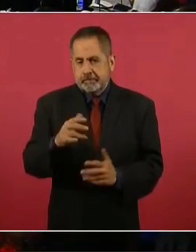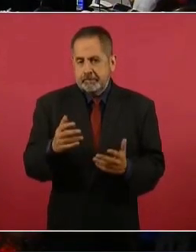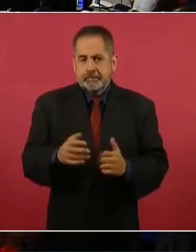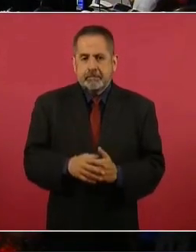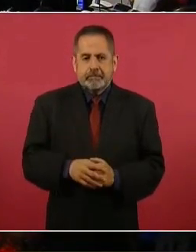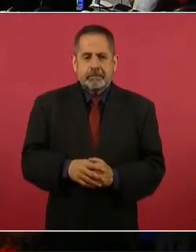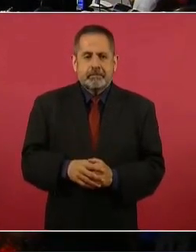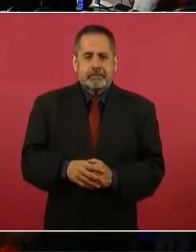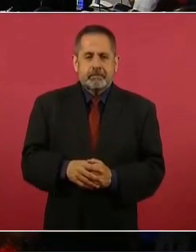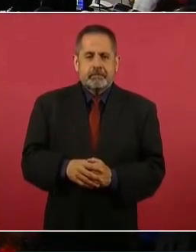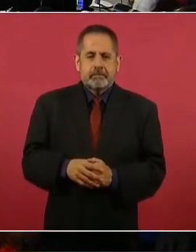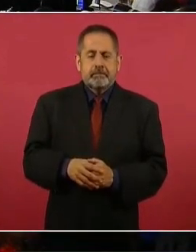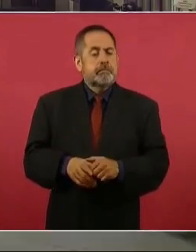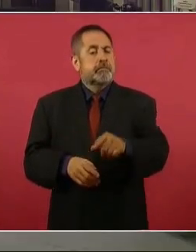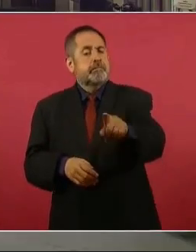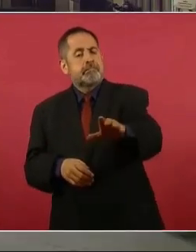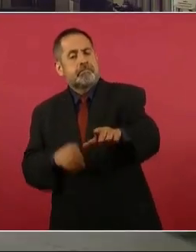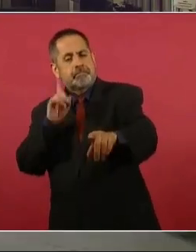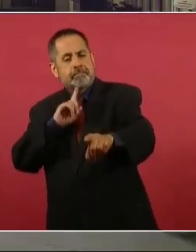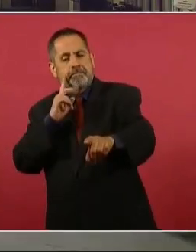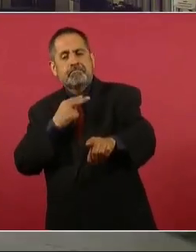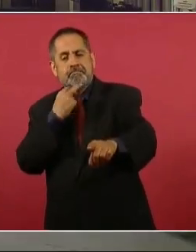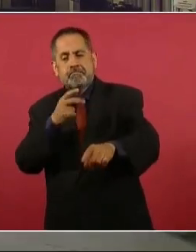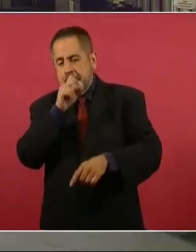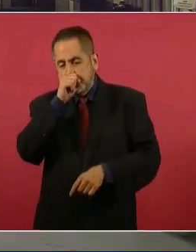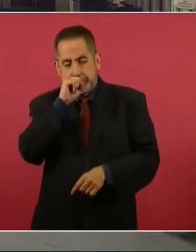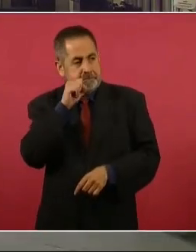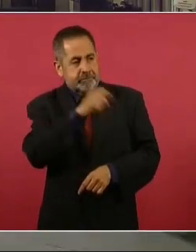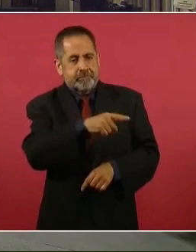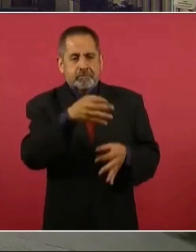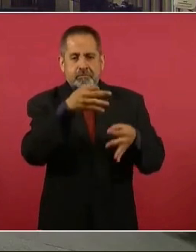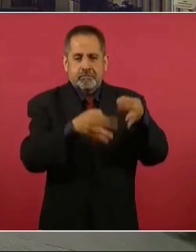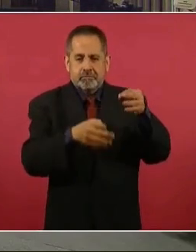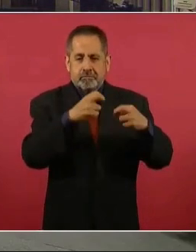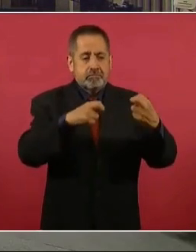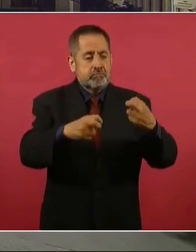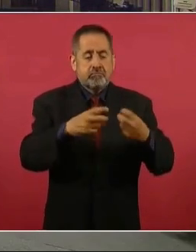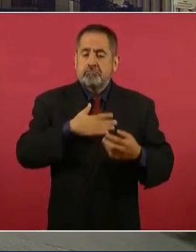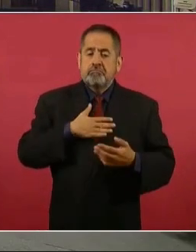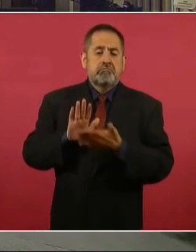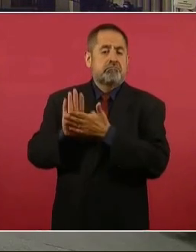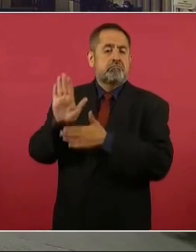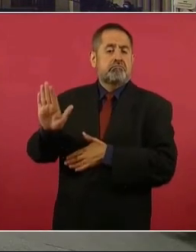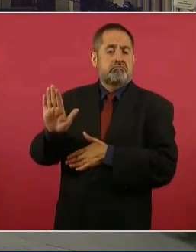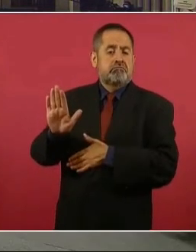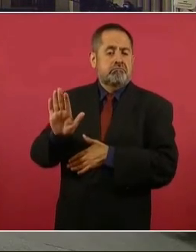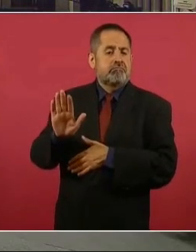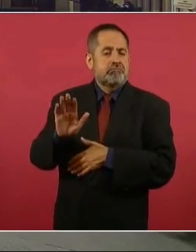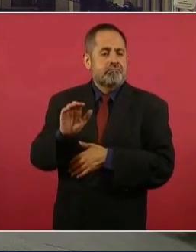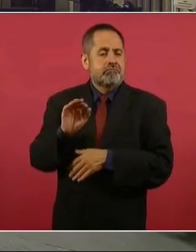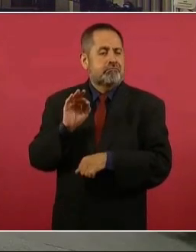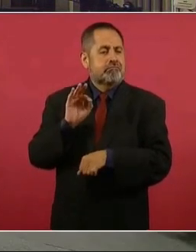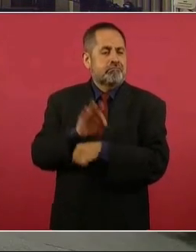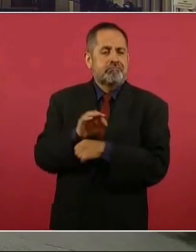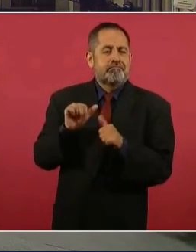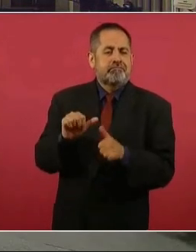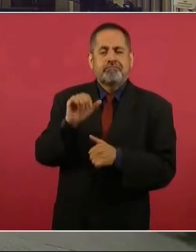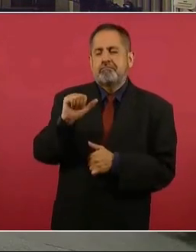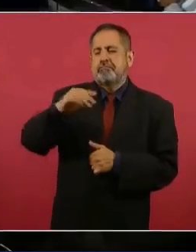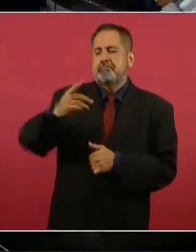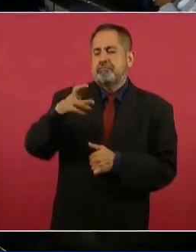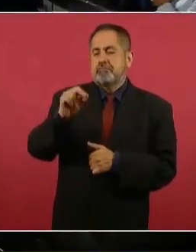Justo estos magistrados del tribunal están amparados y son los que resuelven estos casos de